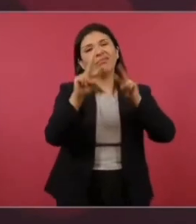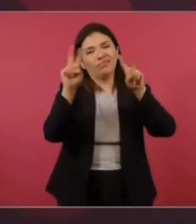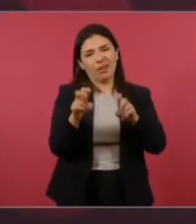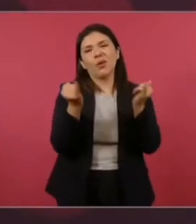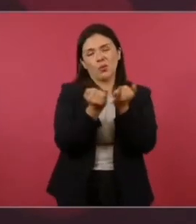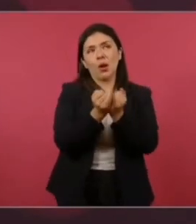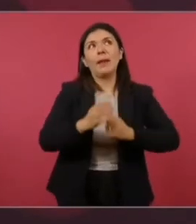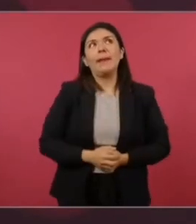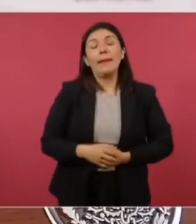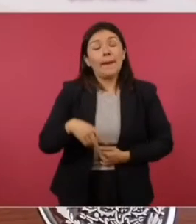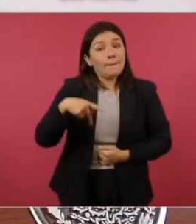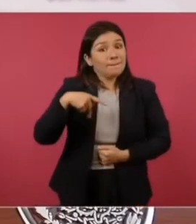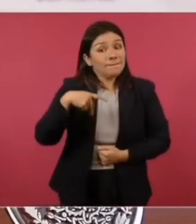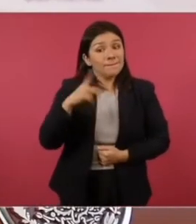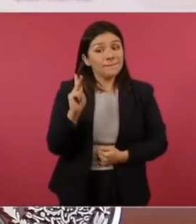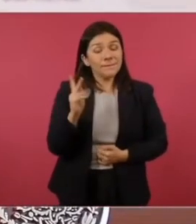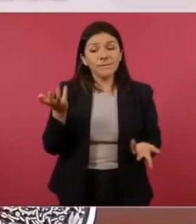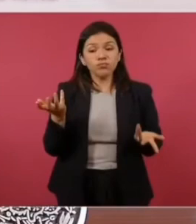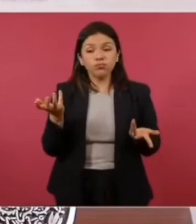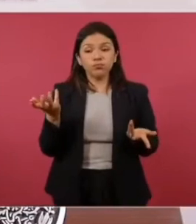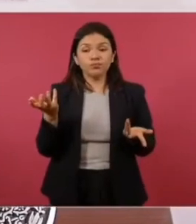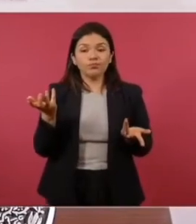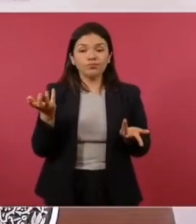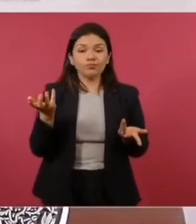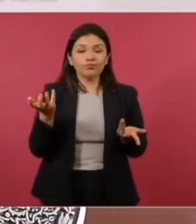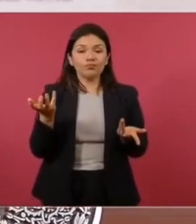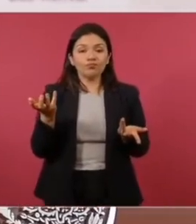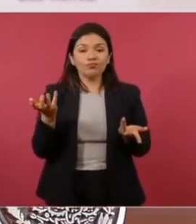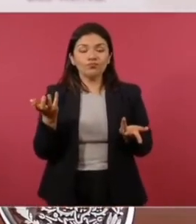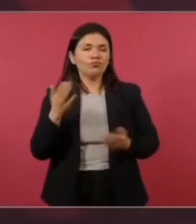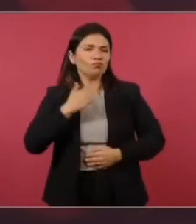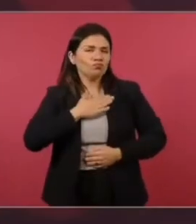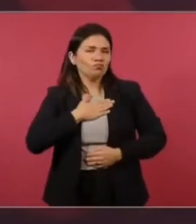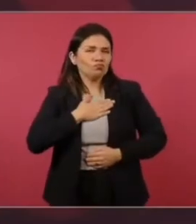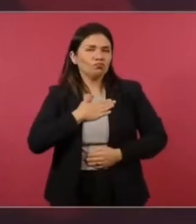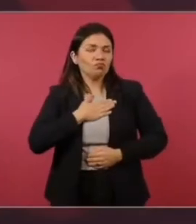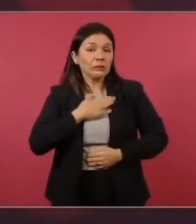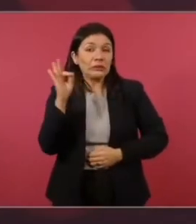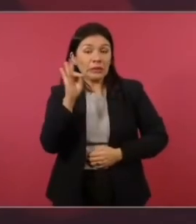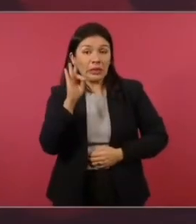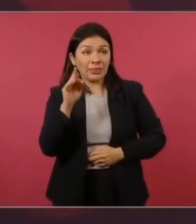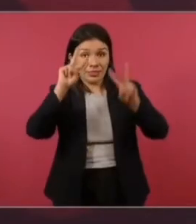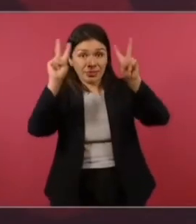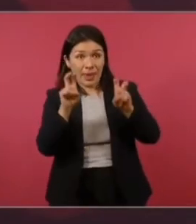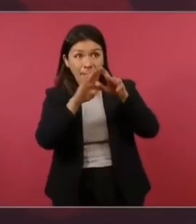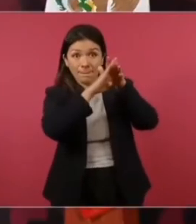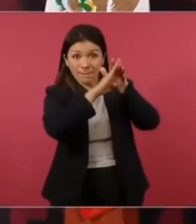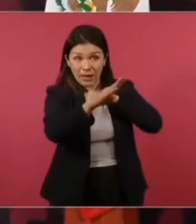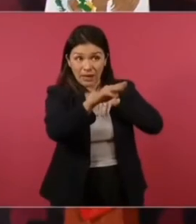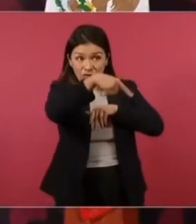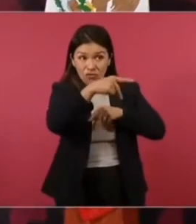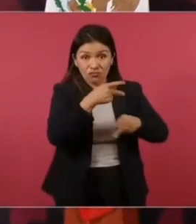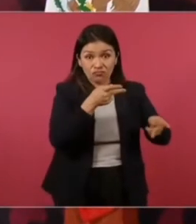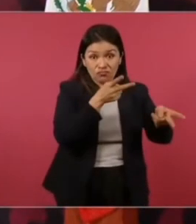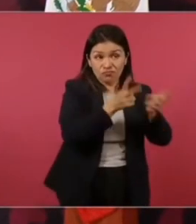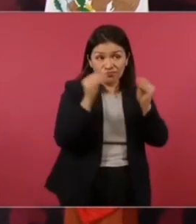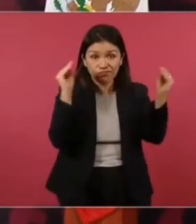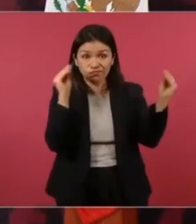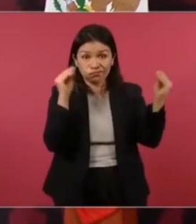pero nosotros quisiéramos que si se trata el tema migratorio, pues